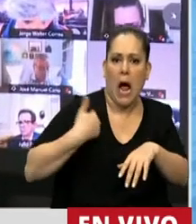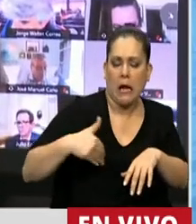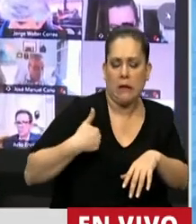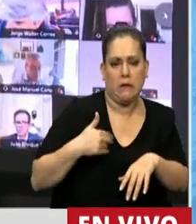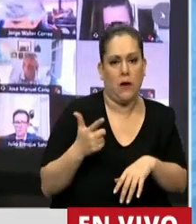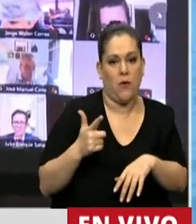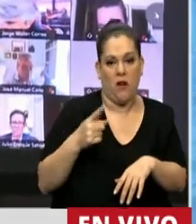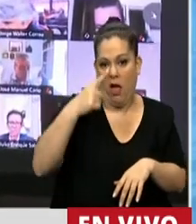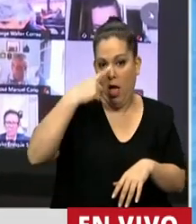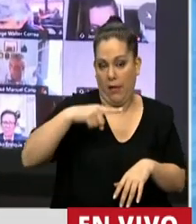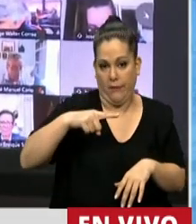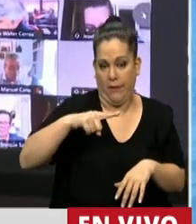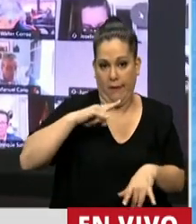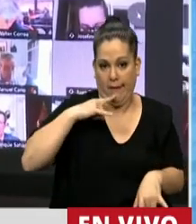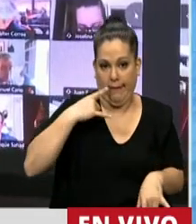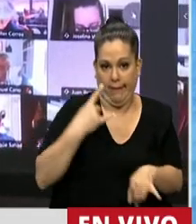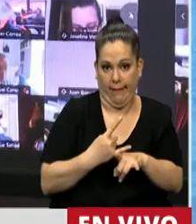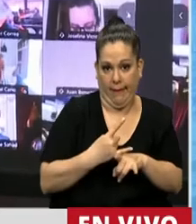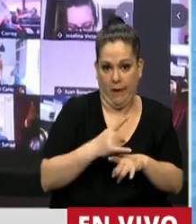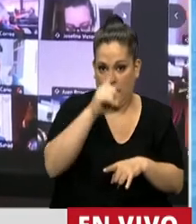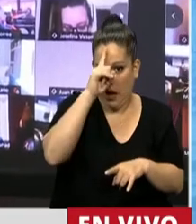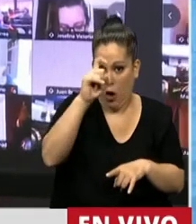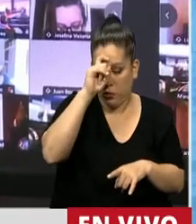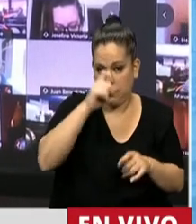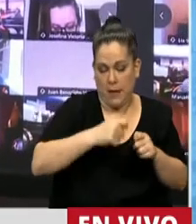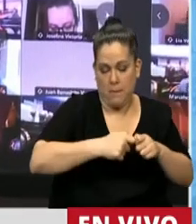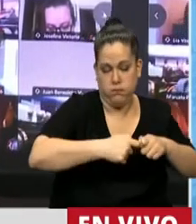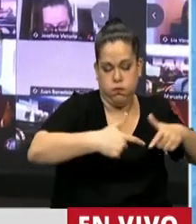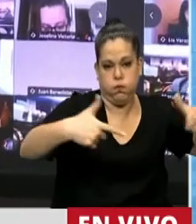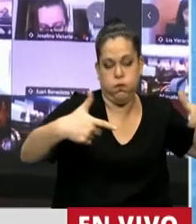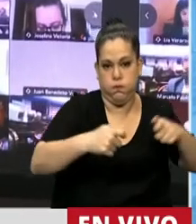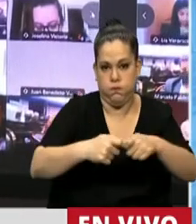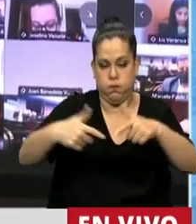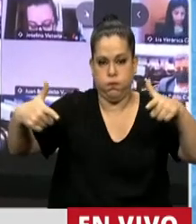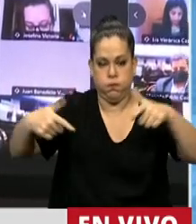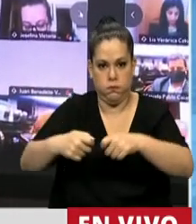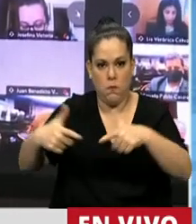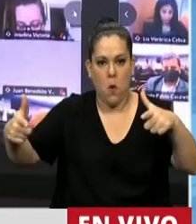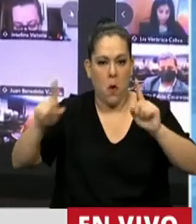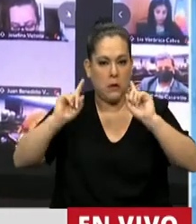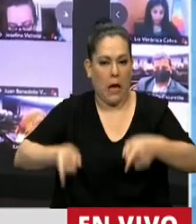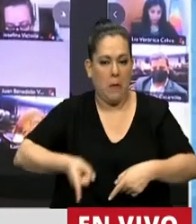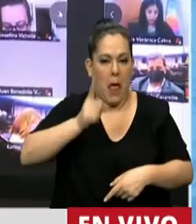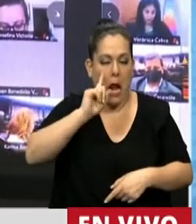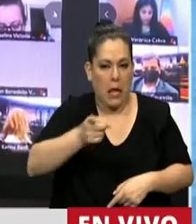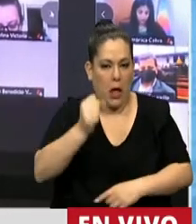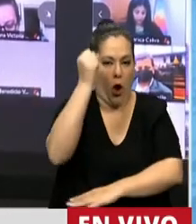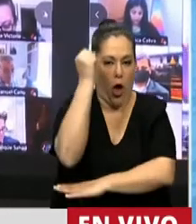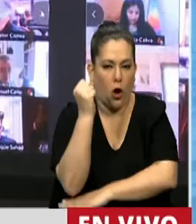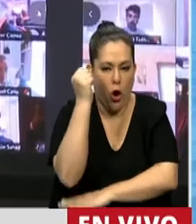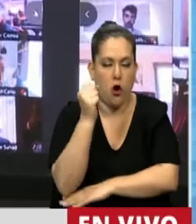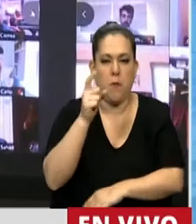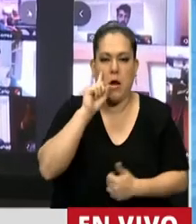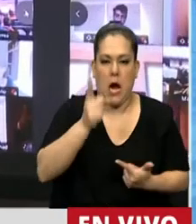Colapsó el sistema de salud. No solamente el riesgo sanitario, el económico, las consecuencias sociales